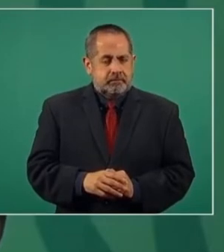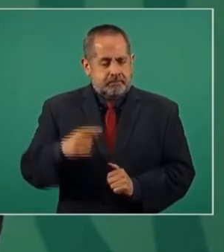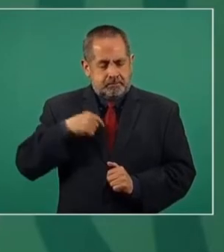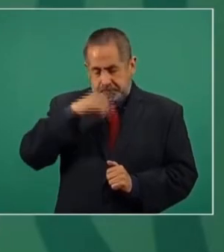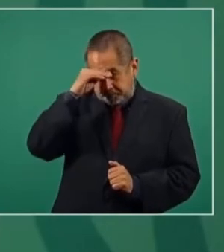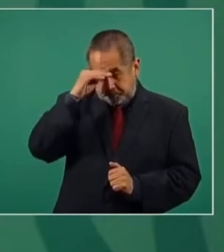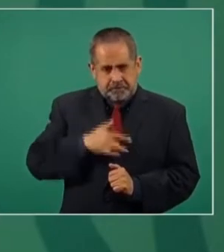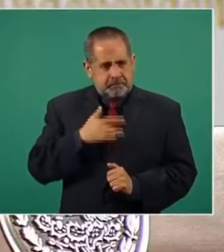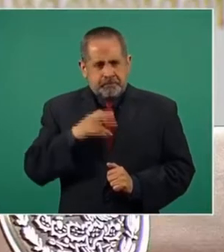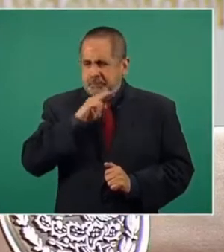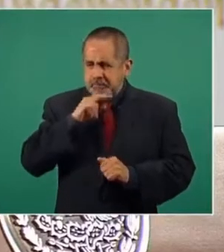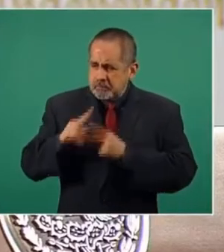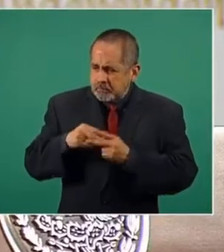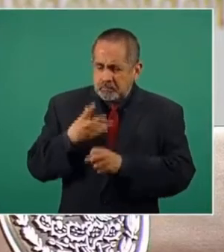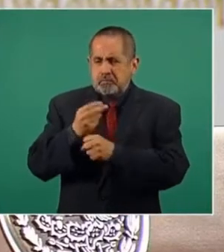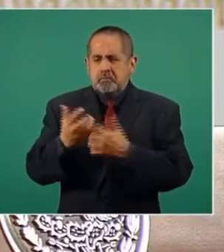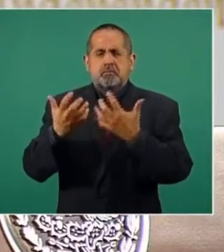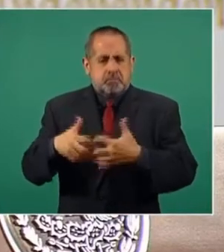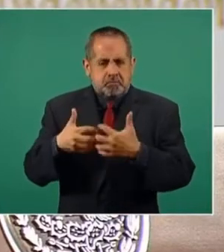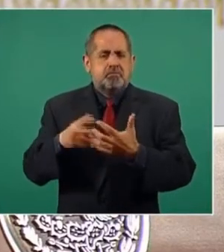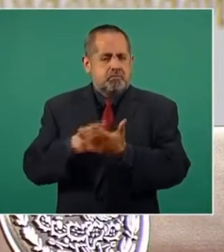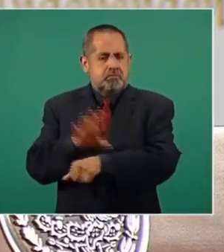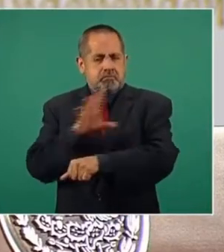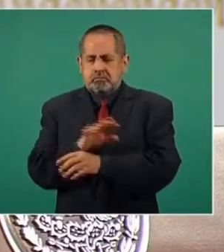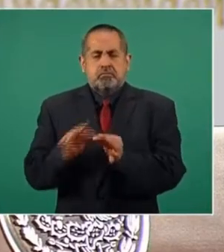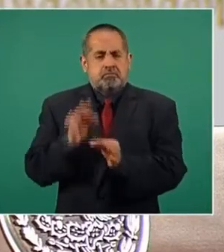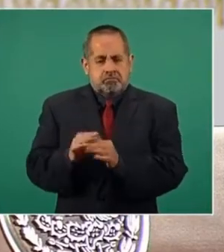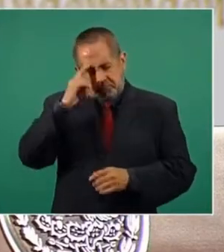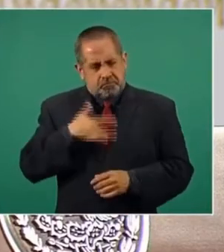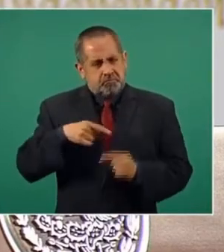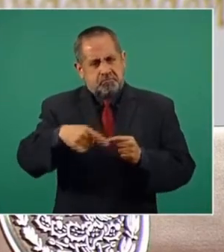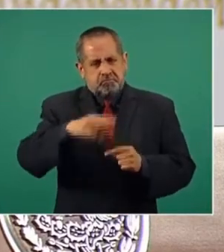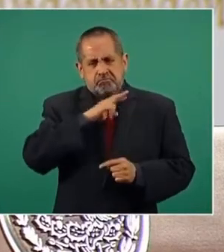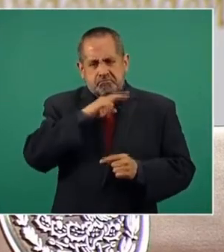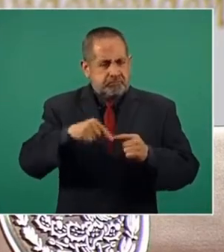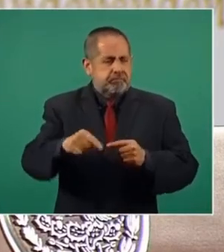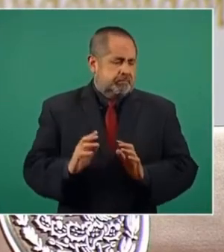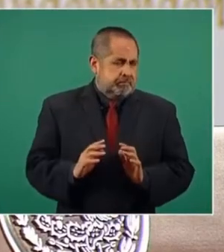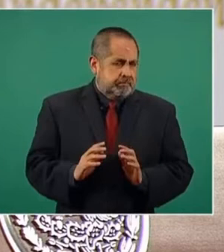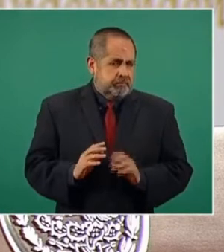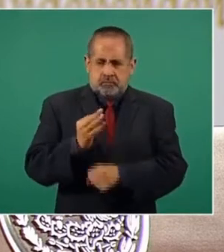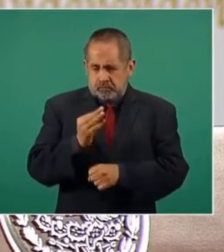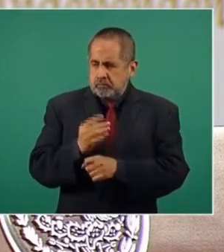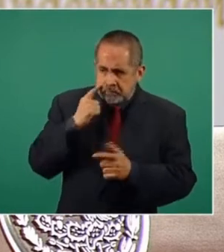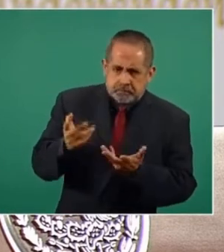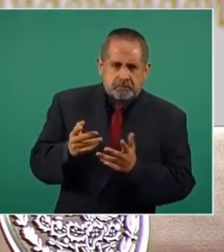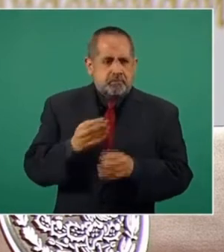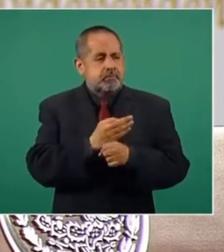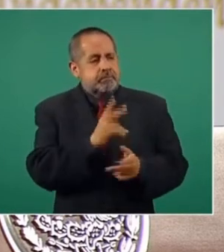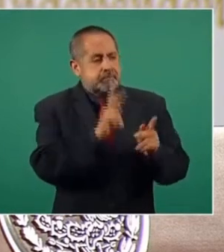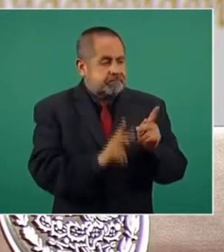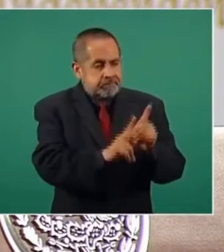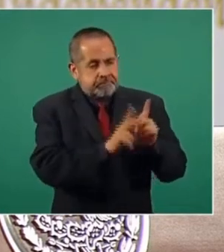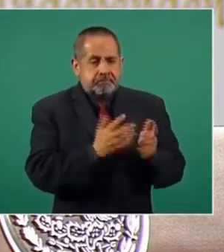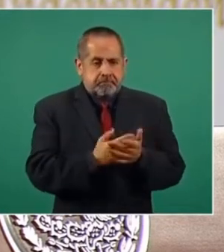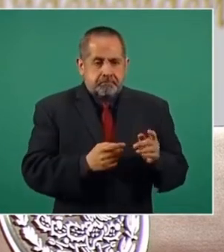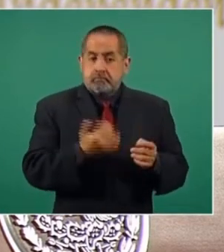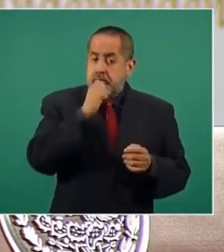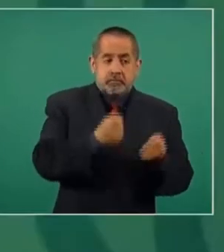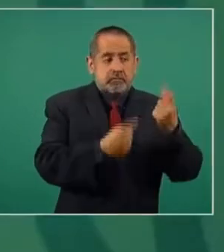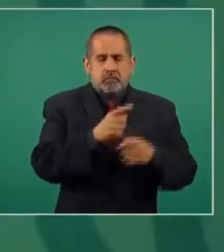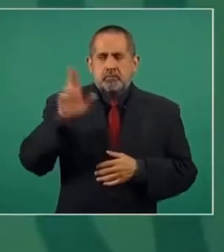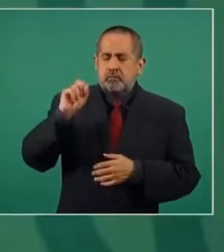Pienso que se va a restablecer pronto la situación que hay ahora de estos paros que voluntariamente